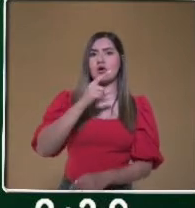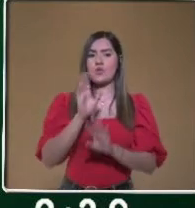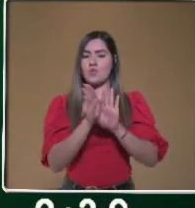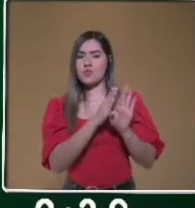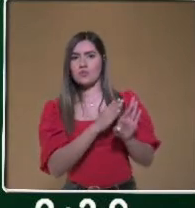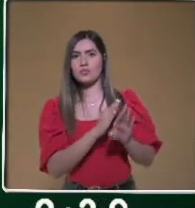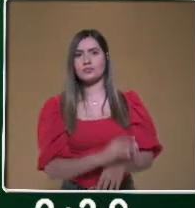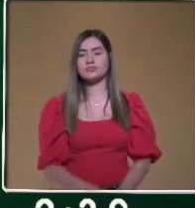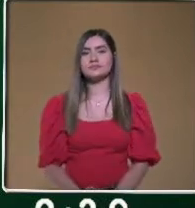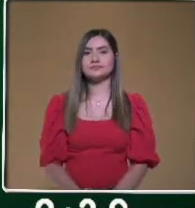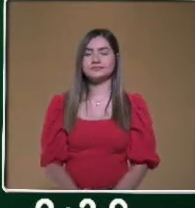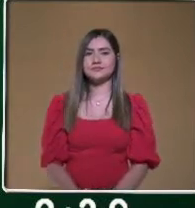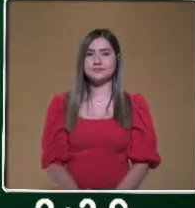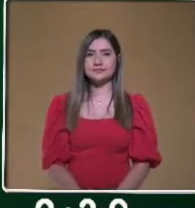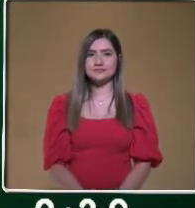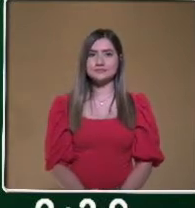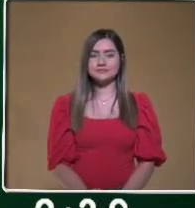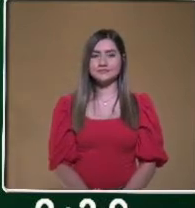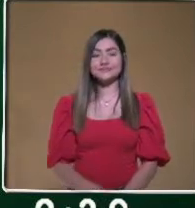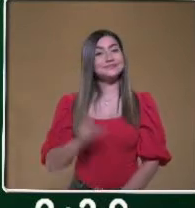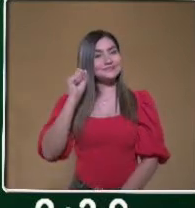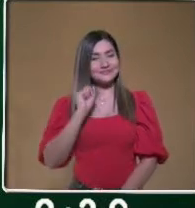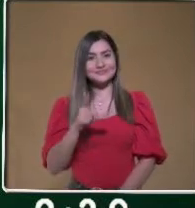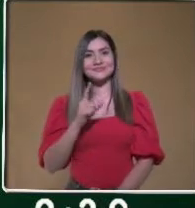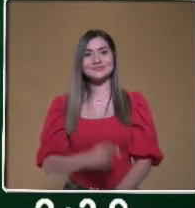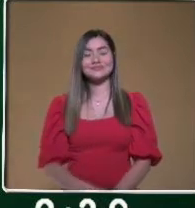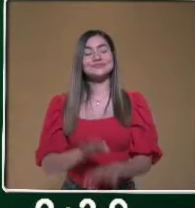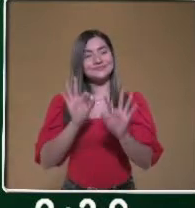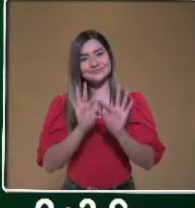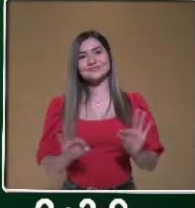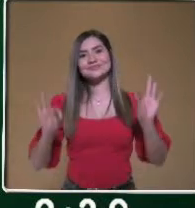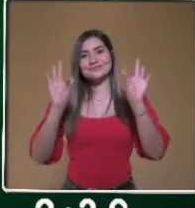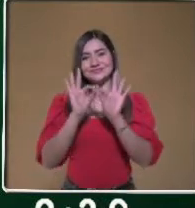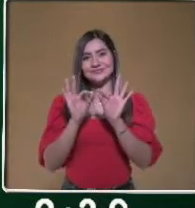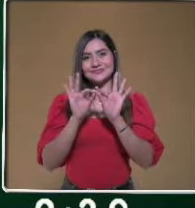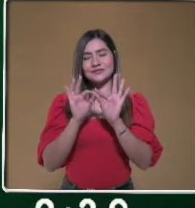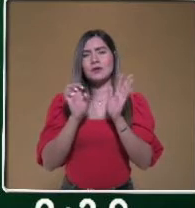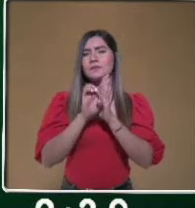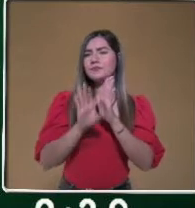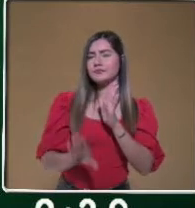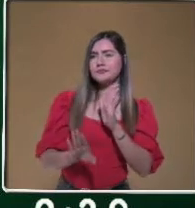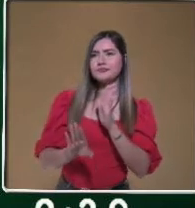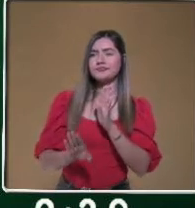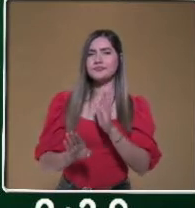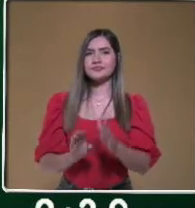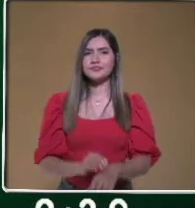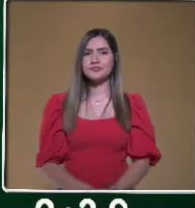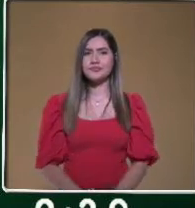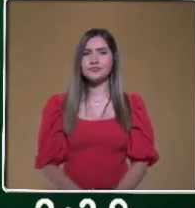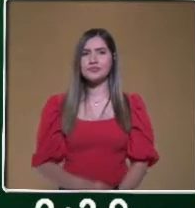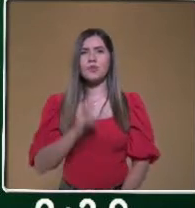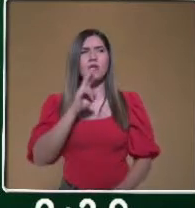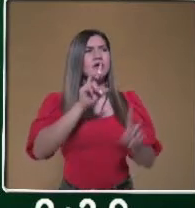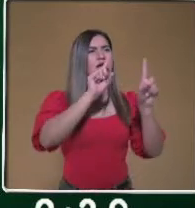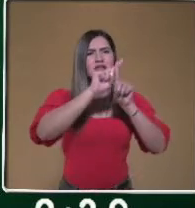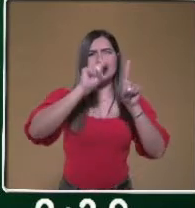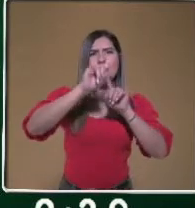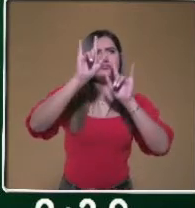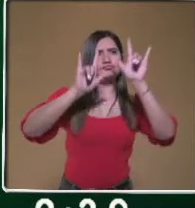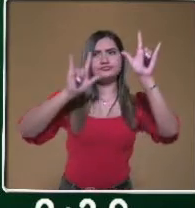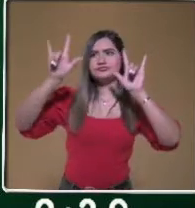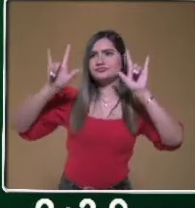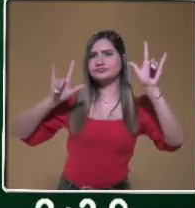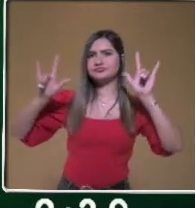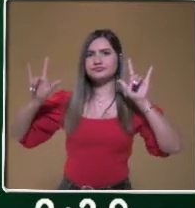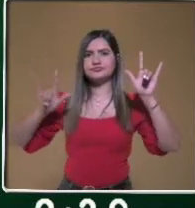caer en adicciones. Además de esto, es importante cuando nosotros estemos viendo algo de publicidad, que tú